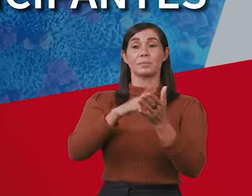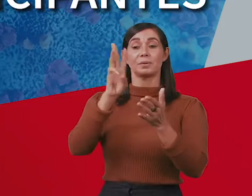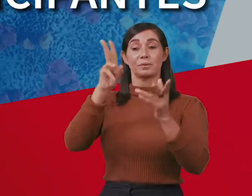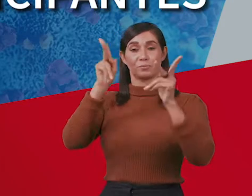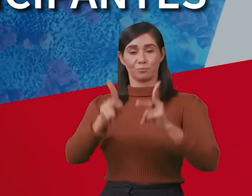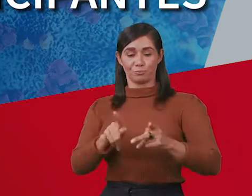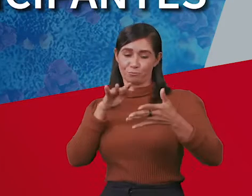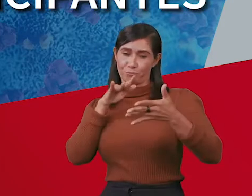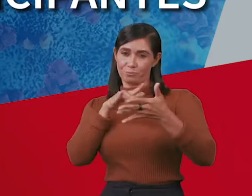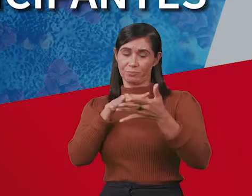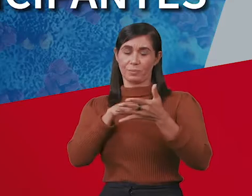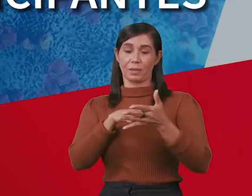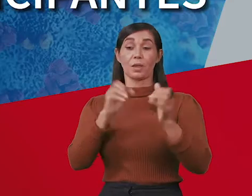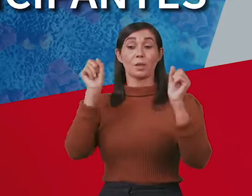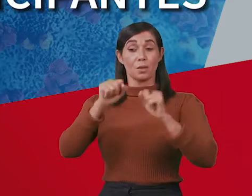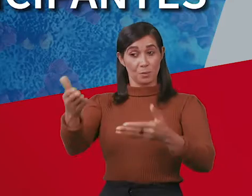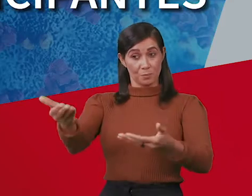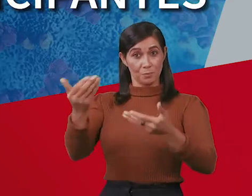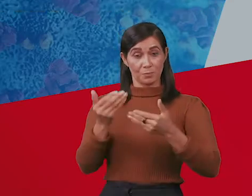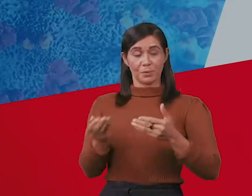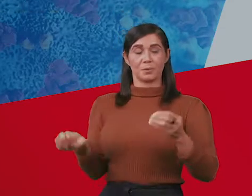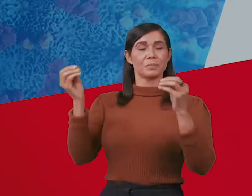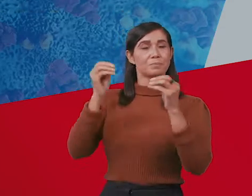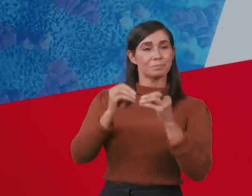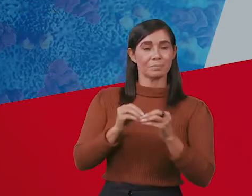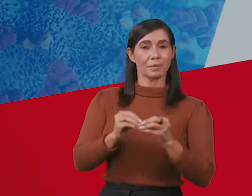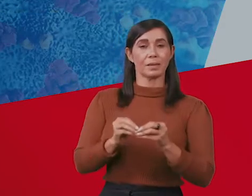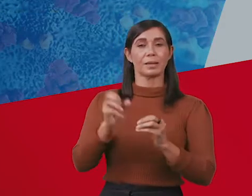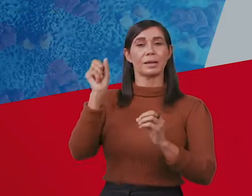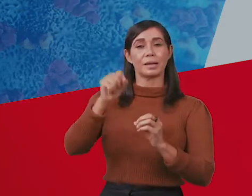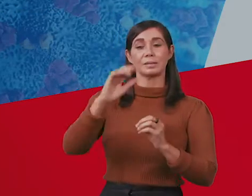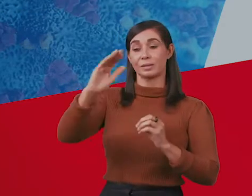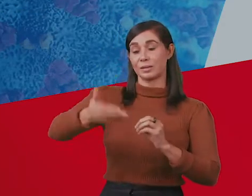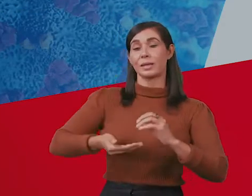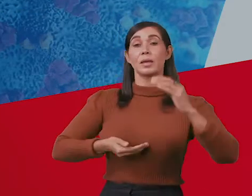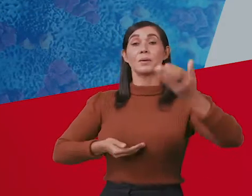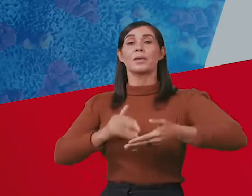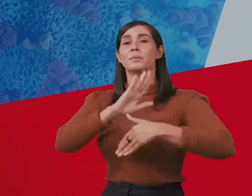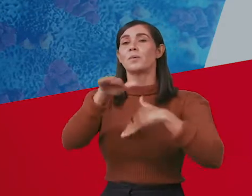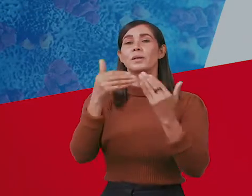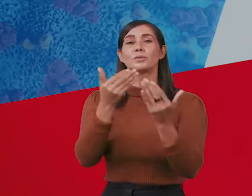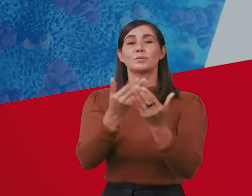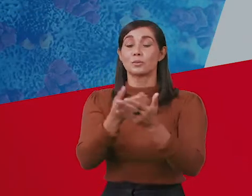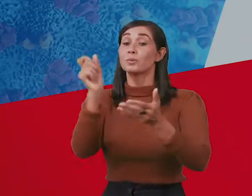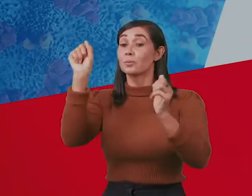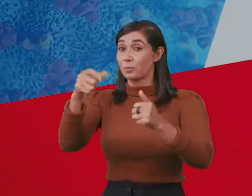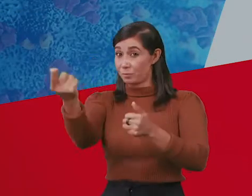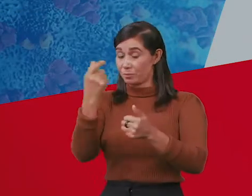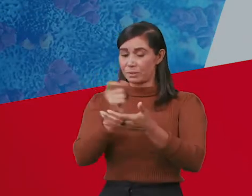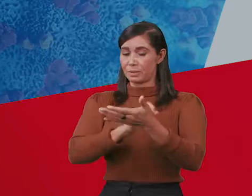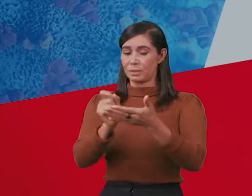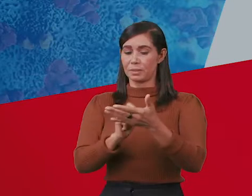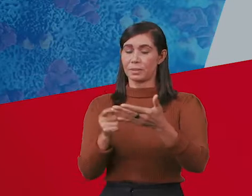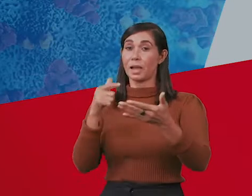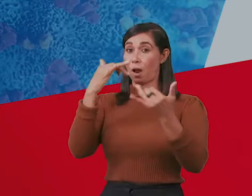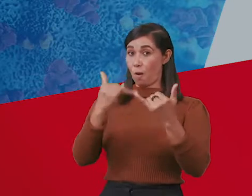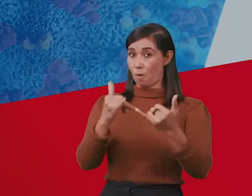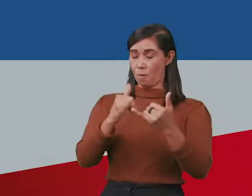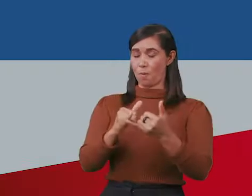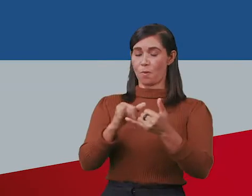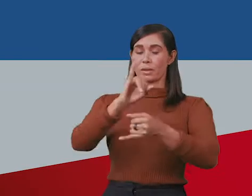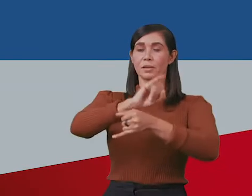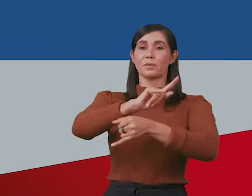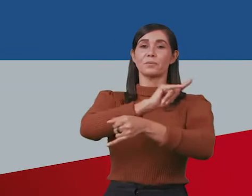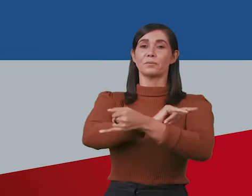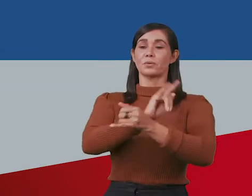de 66.600 participantes y hay espacio para muchos más. Así que invitamos a todos a que se inscriban.